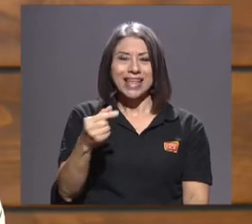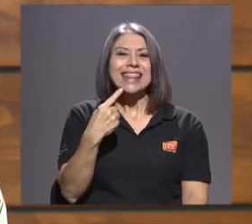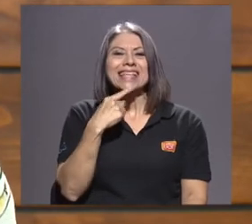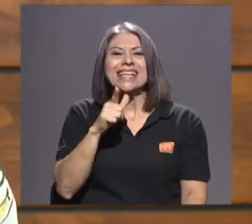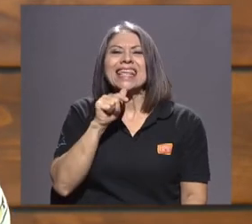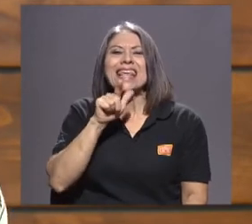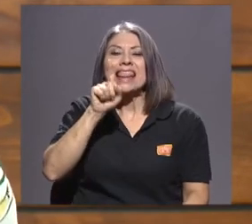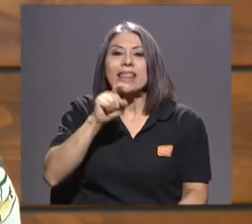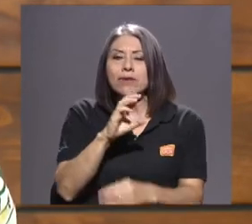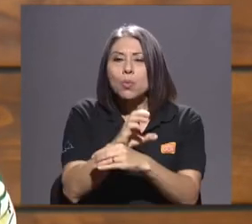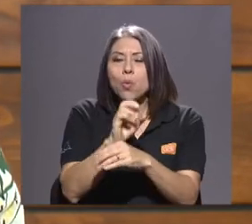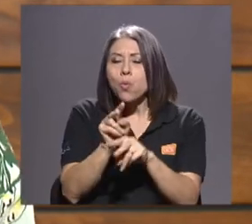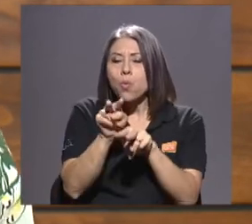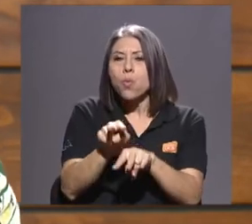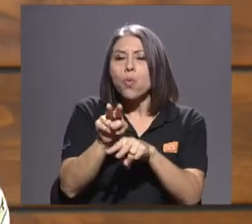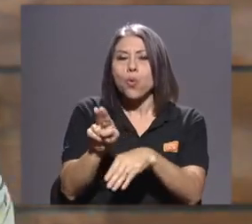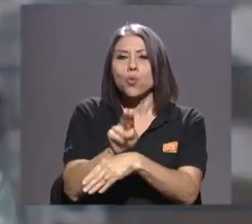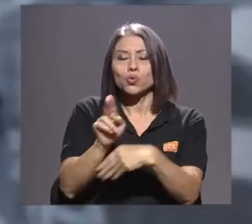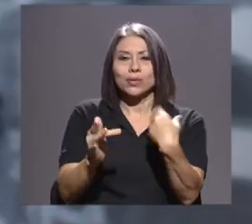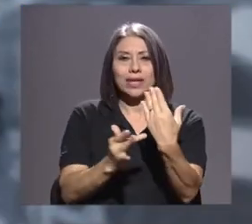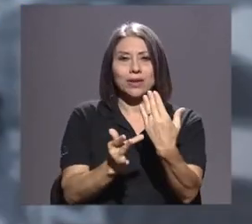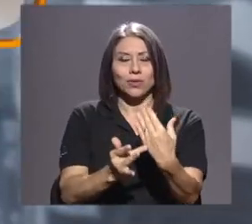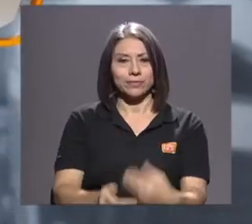por el uso de estas tecnologías.